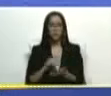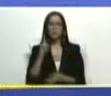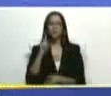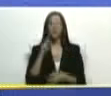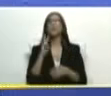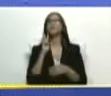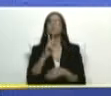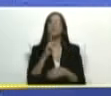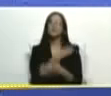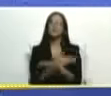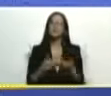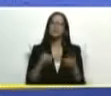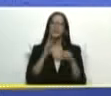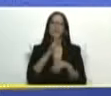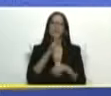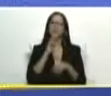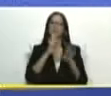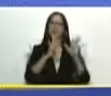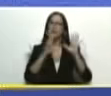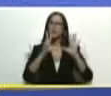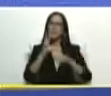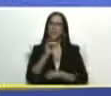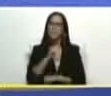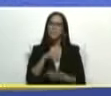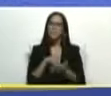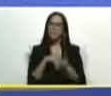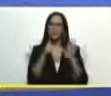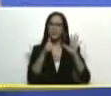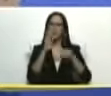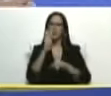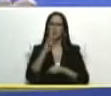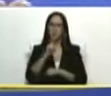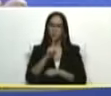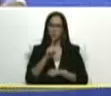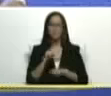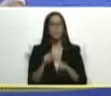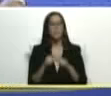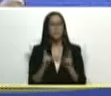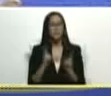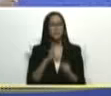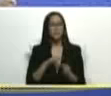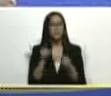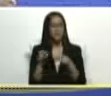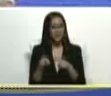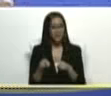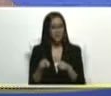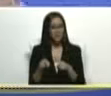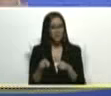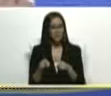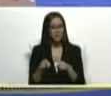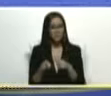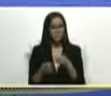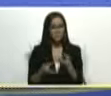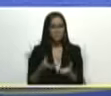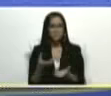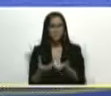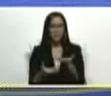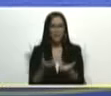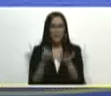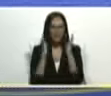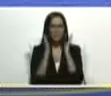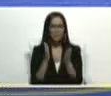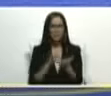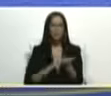.393.641 pero están ahí cocinándose para ser atendidas y